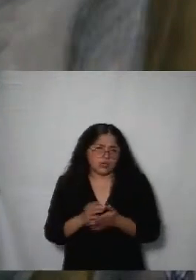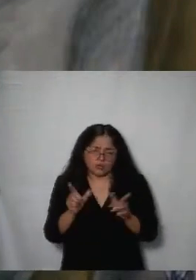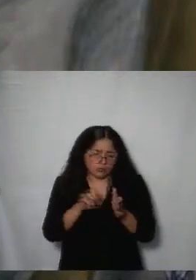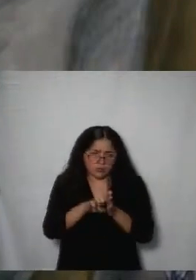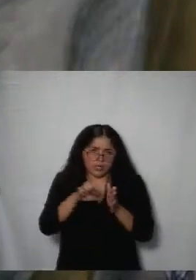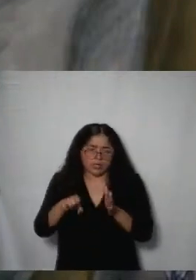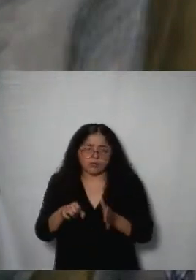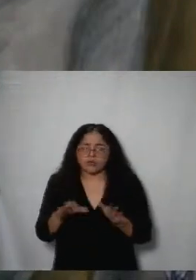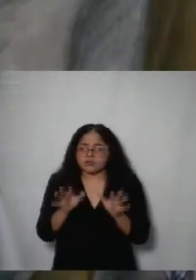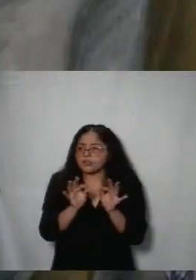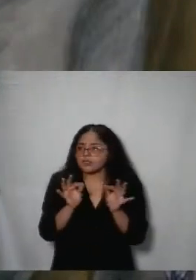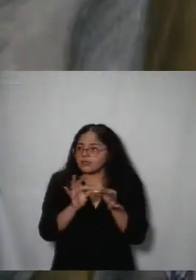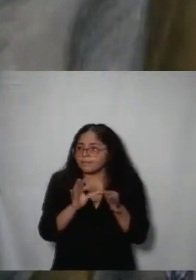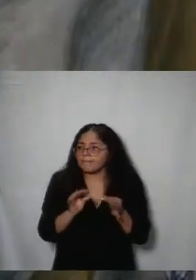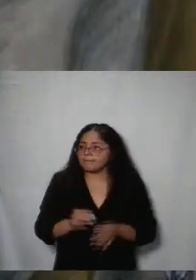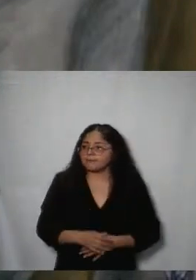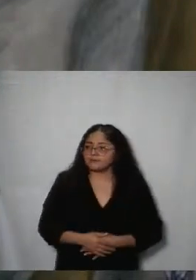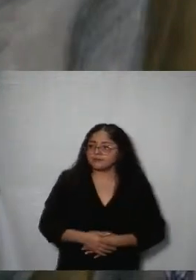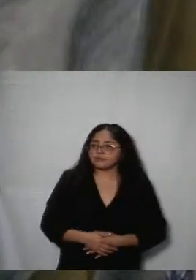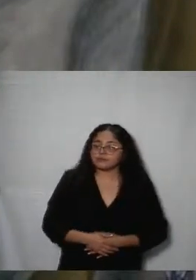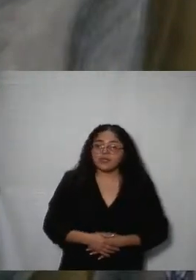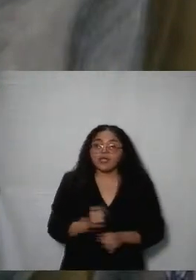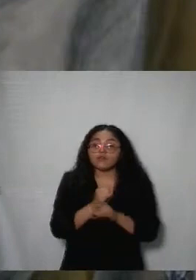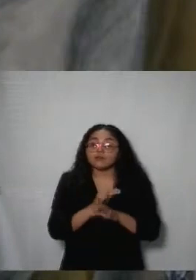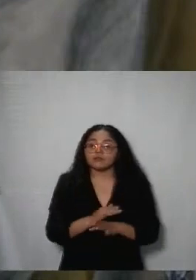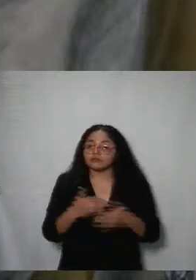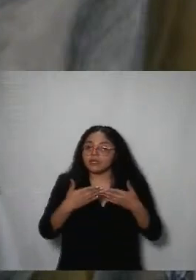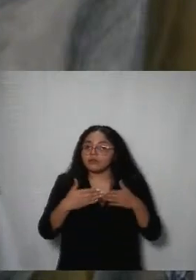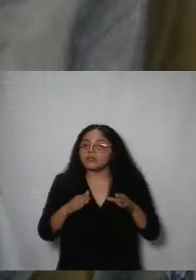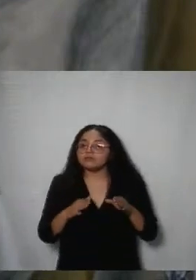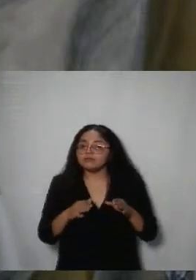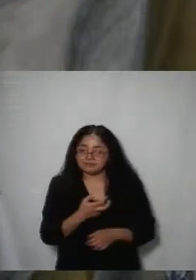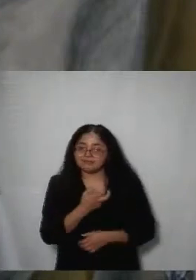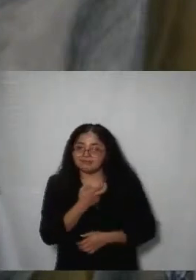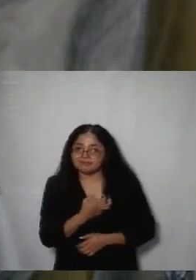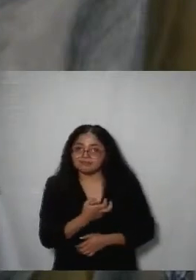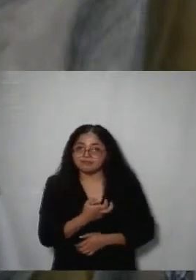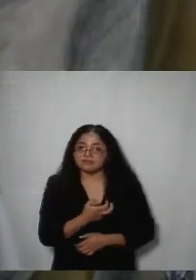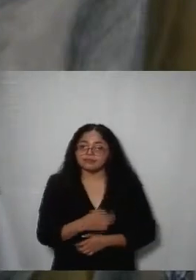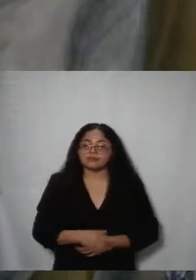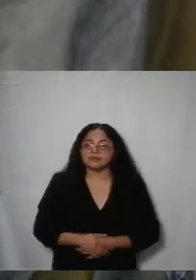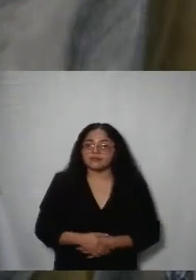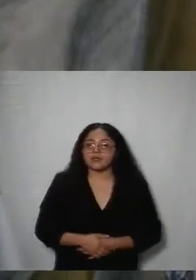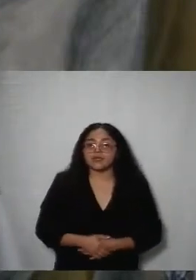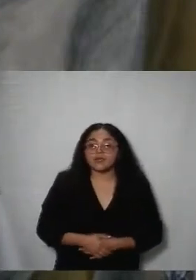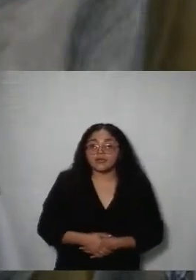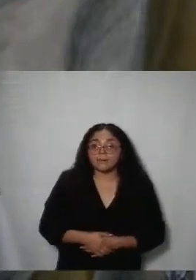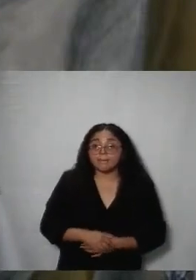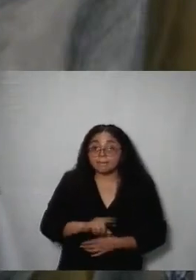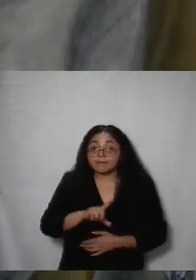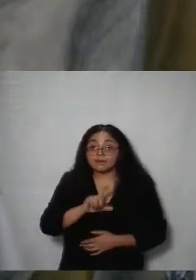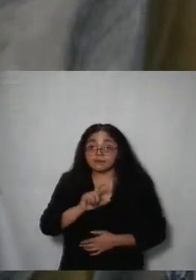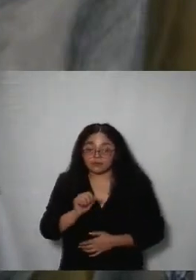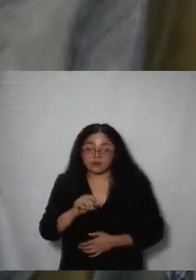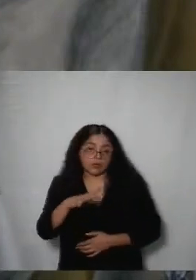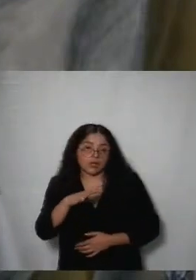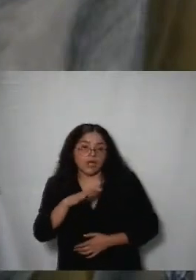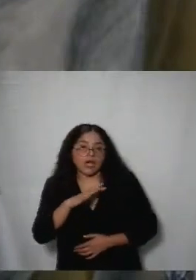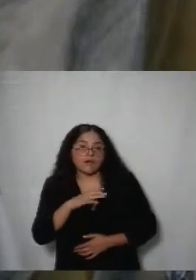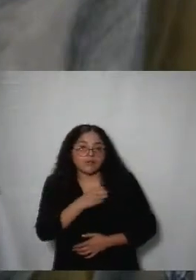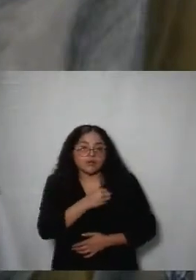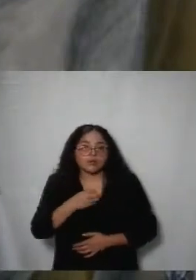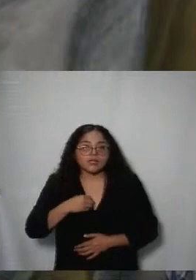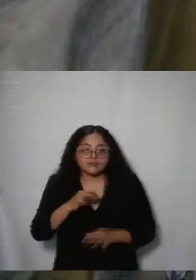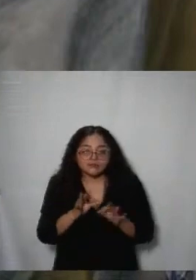algunos ejemplos de toda aquella información que debe ser pública a partir de dicha disposición adicionalmente existen